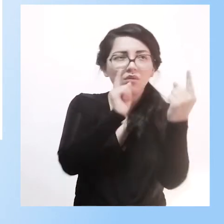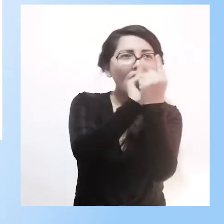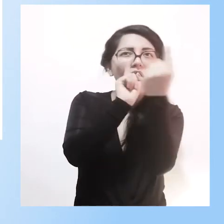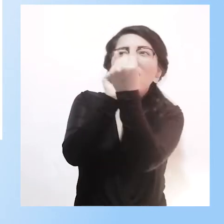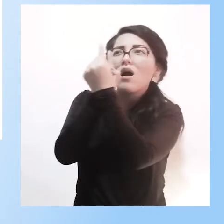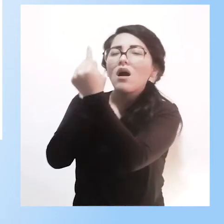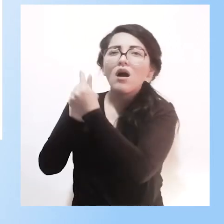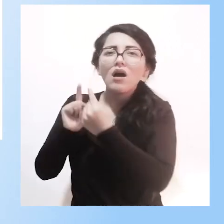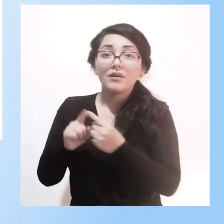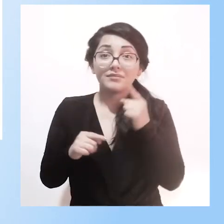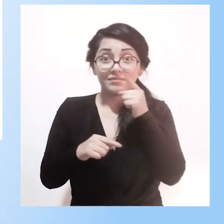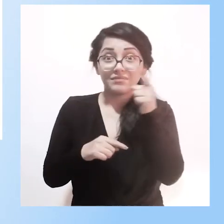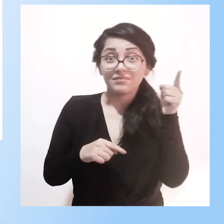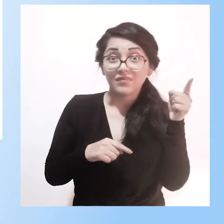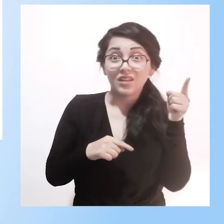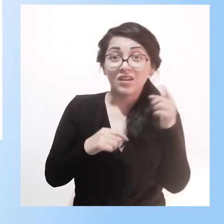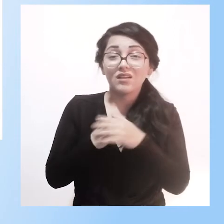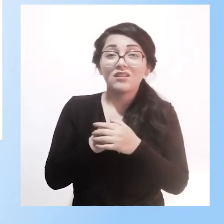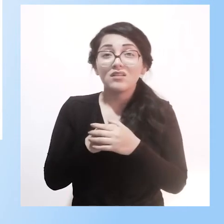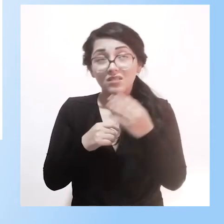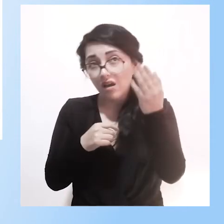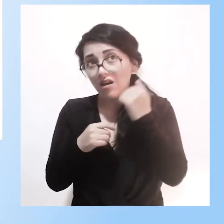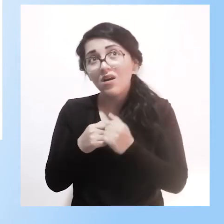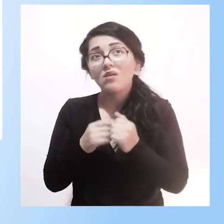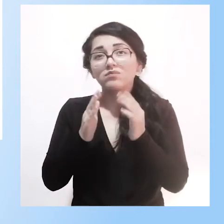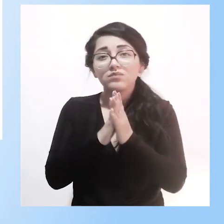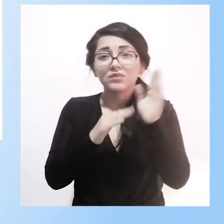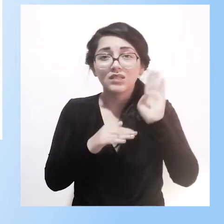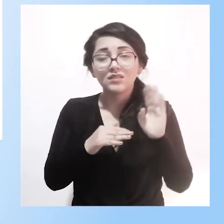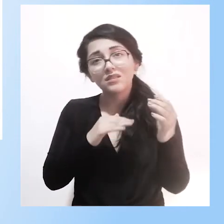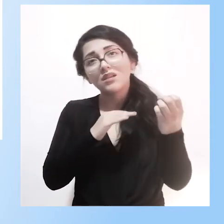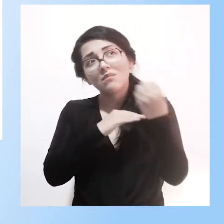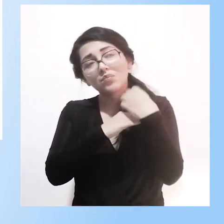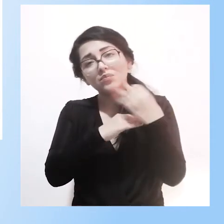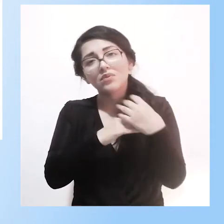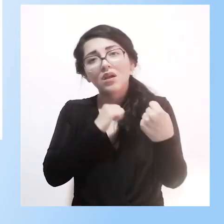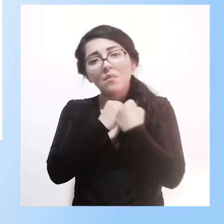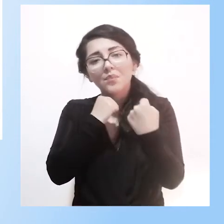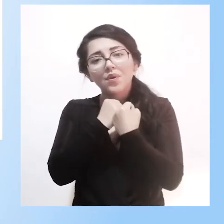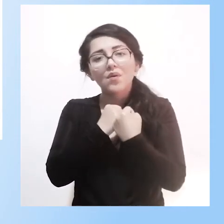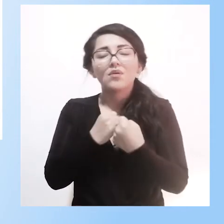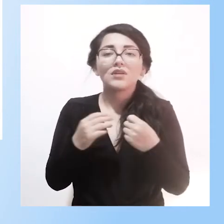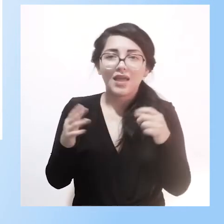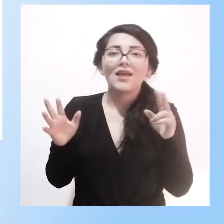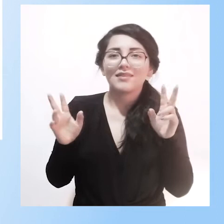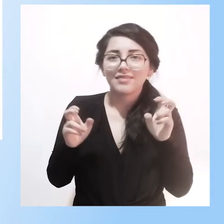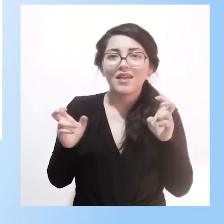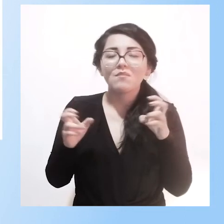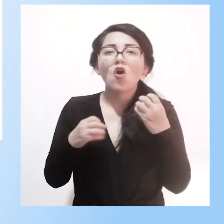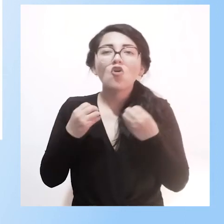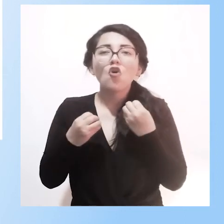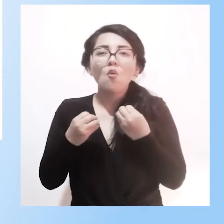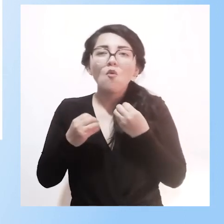Y de ellos, trajo para acá, para Brasil, las que son las buenas prácticas en pedagogía hospitalaria, que